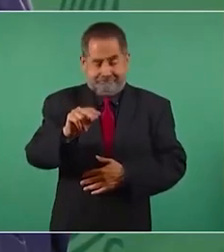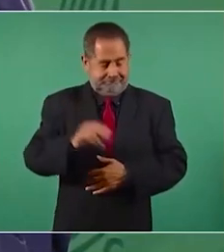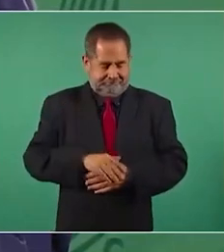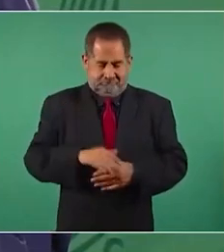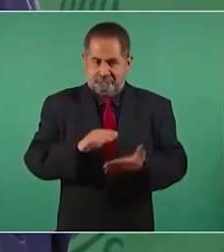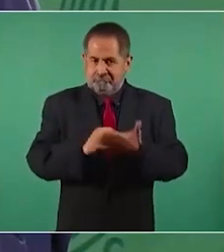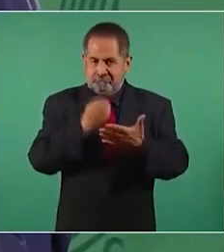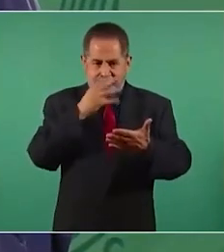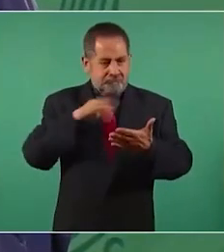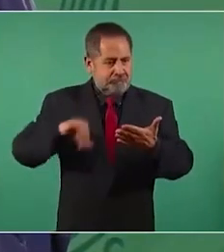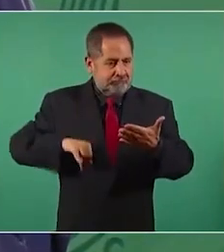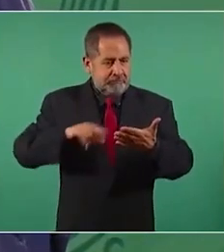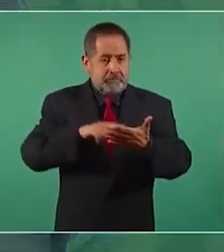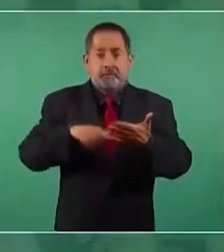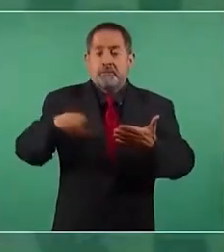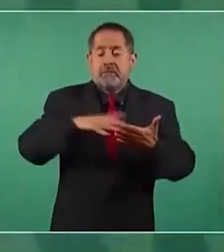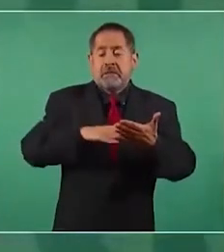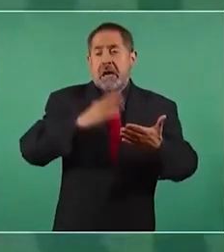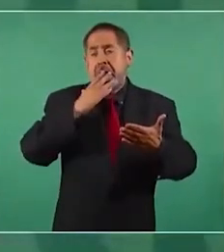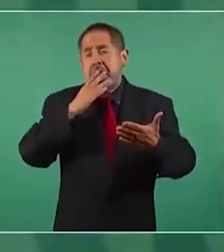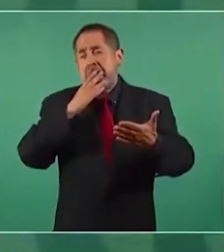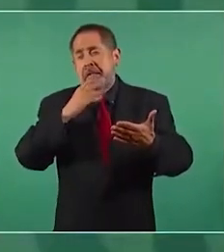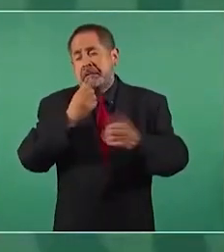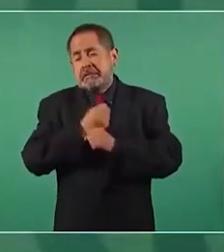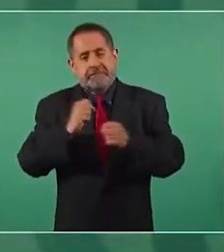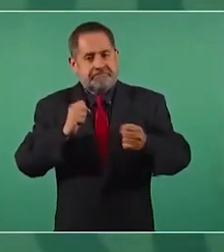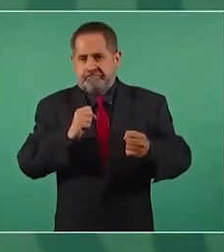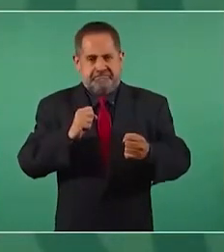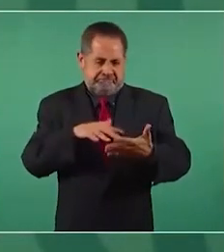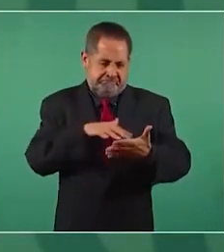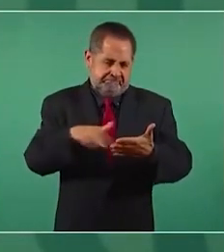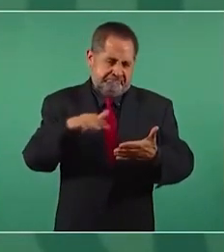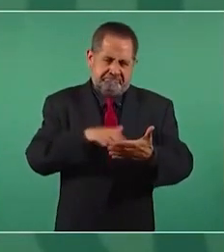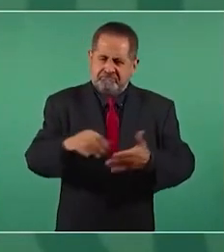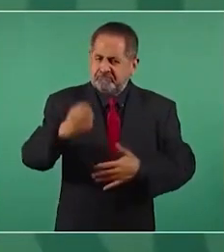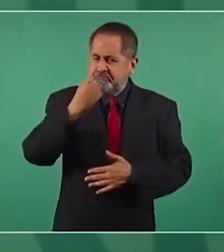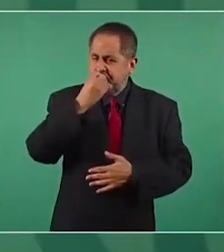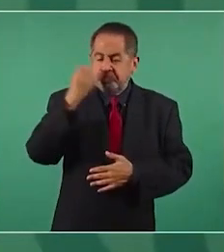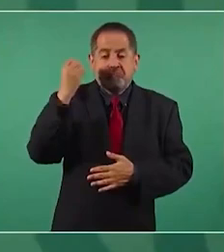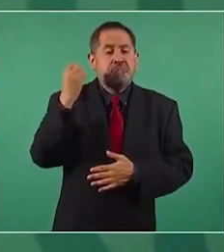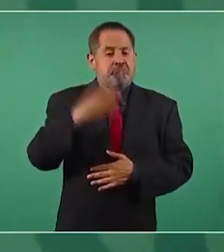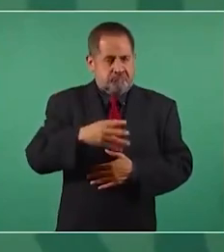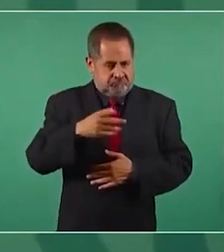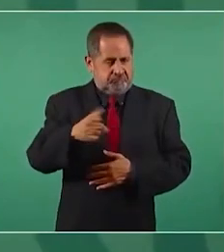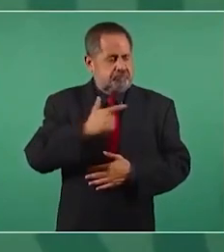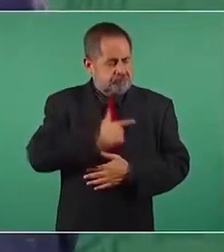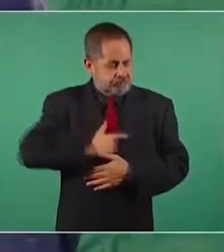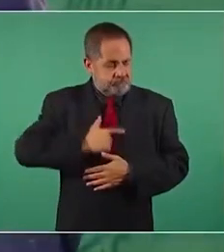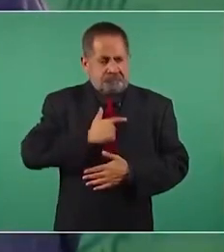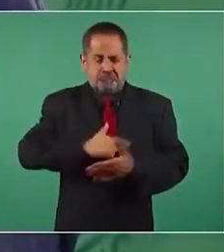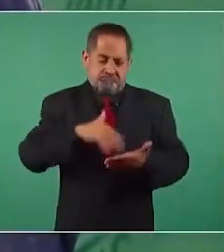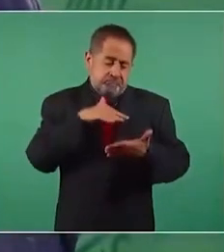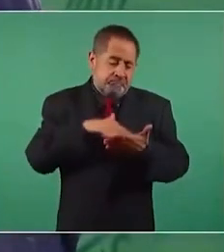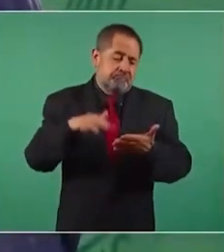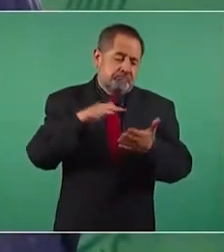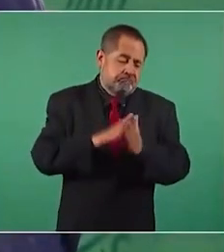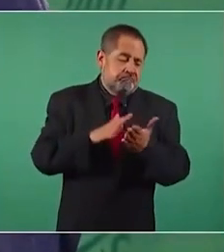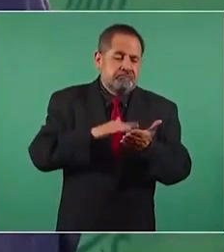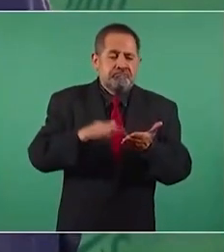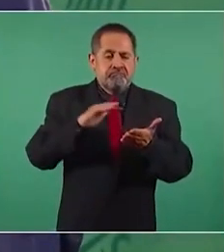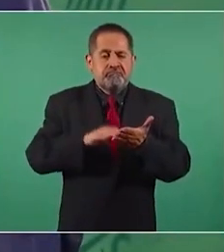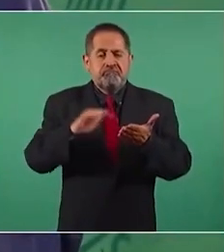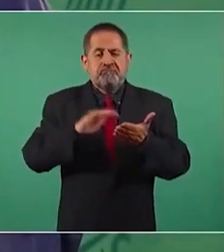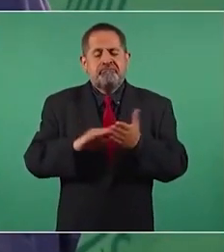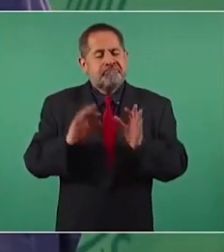no van a bostecer, les va a gustar aún